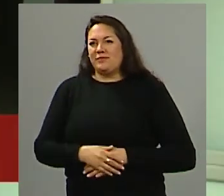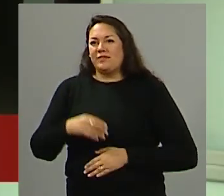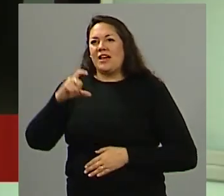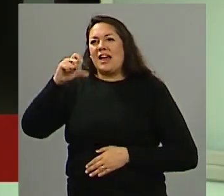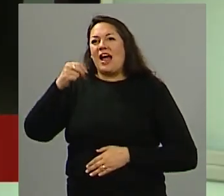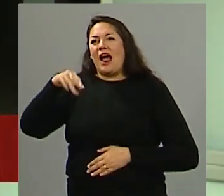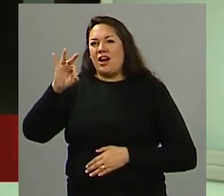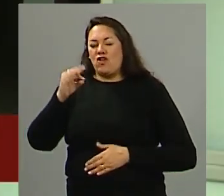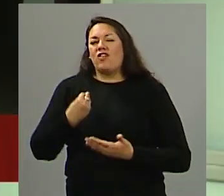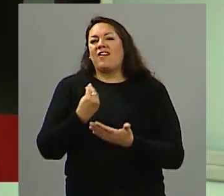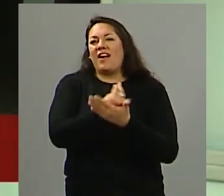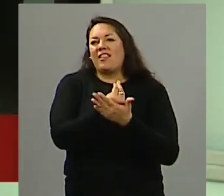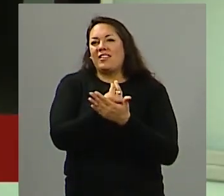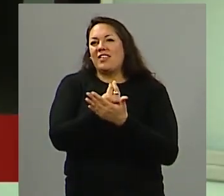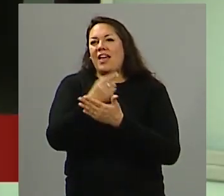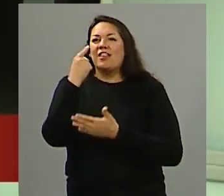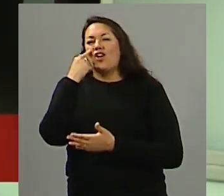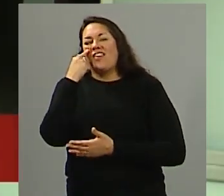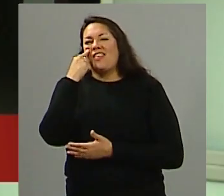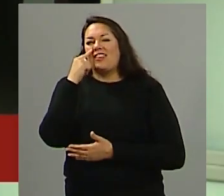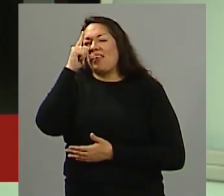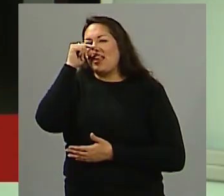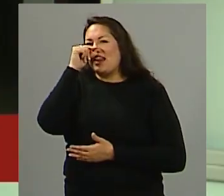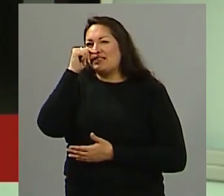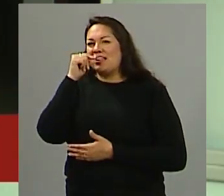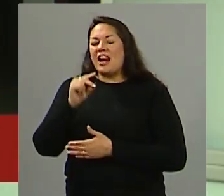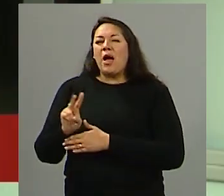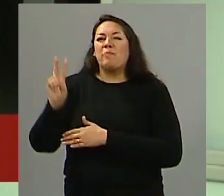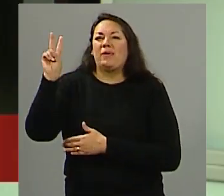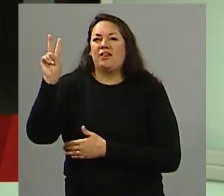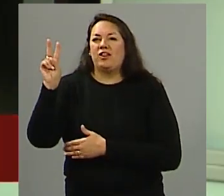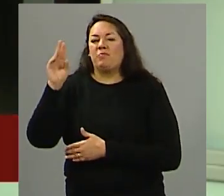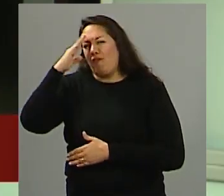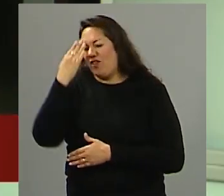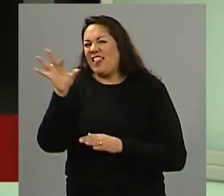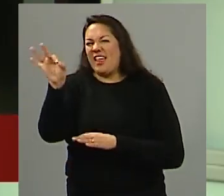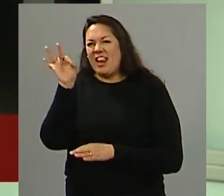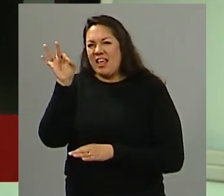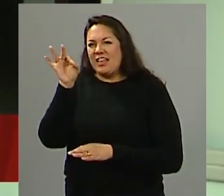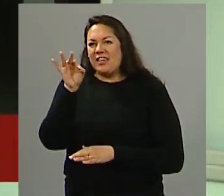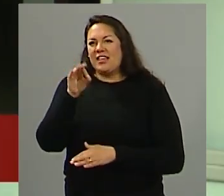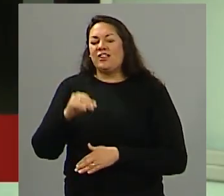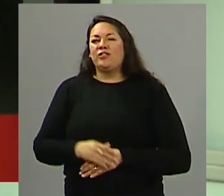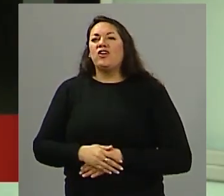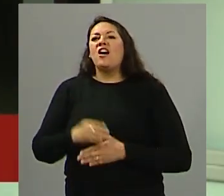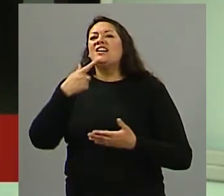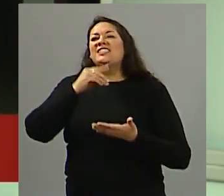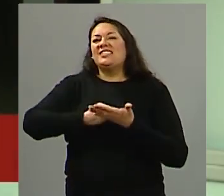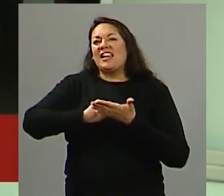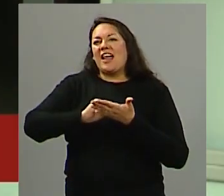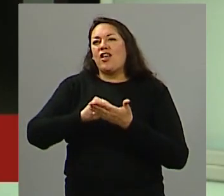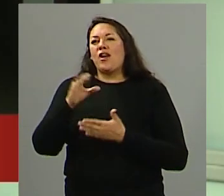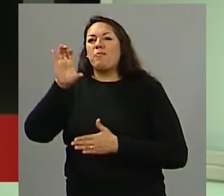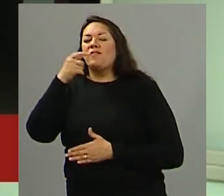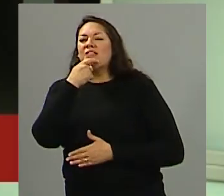Cano candidata candidata intendenta del departamento de las heras por el frente elegido además legisladora senadora de la provincia de Mendoza con esto nos despedimos